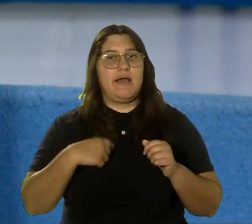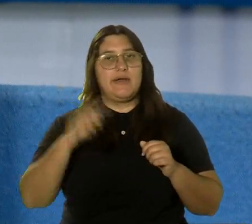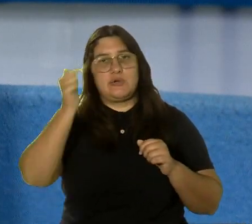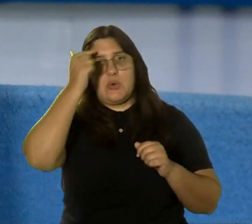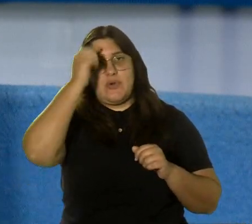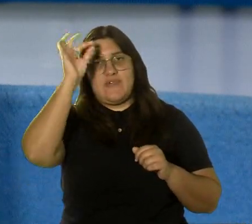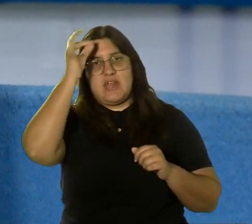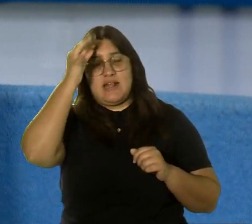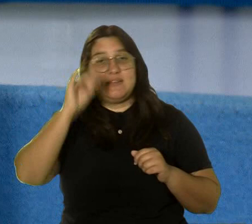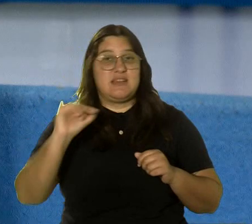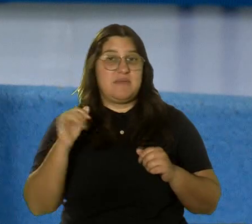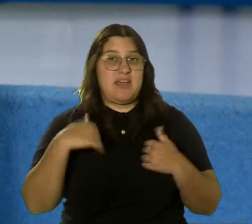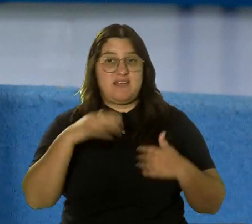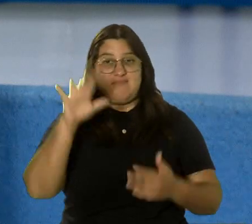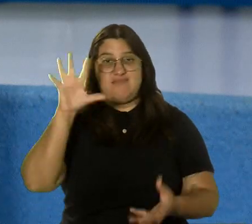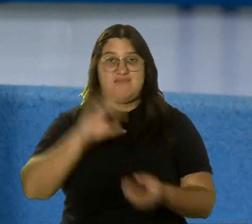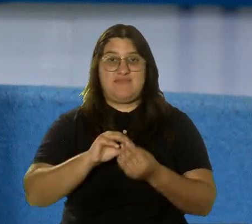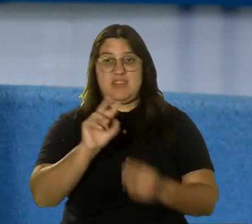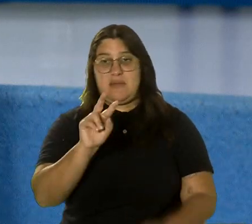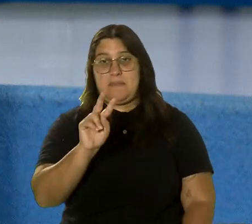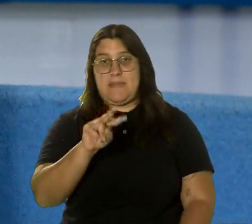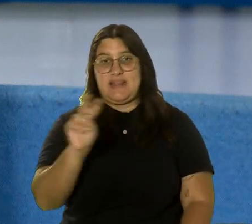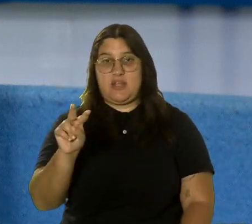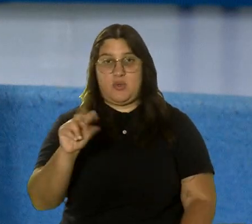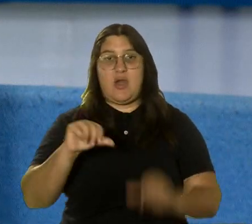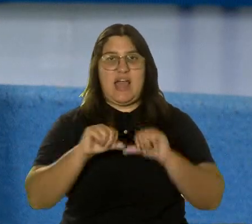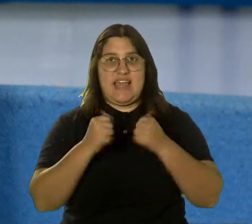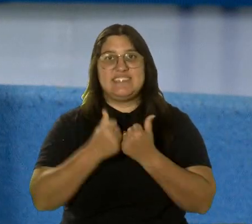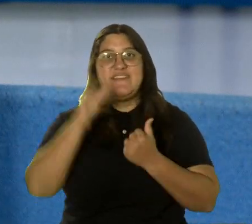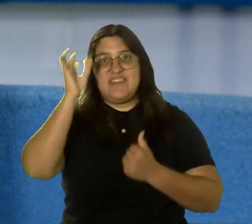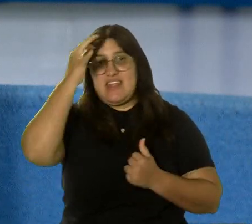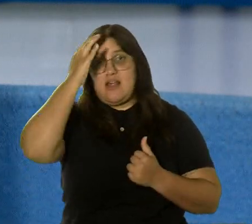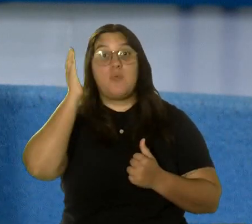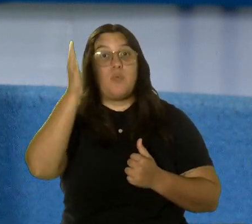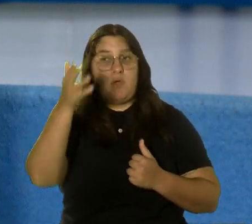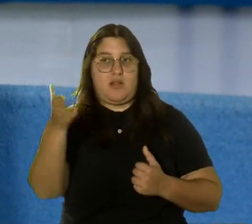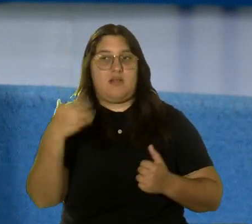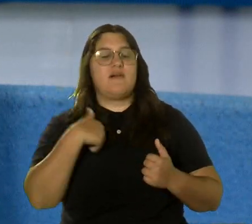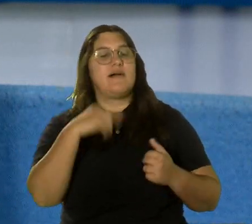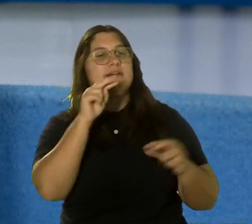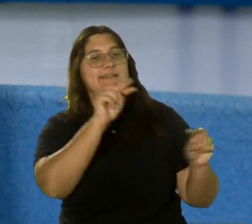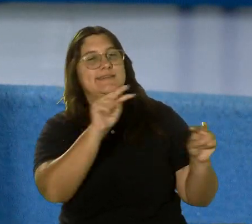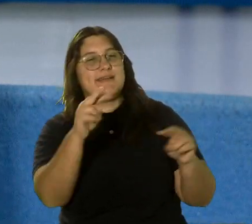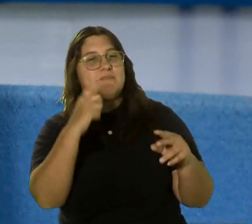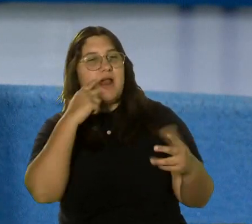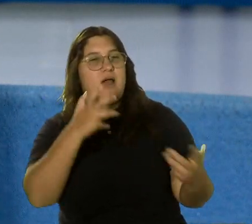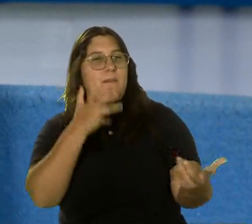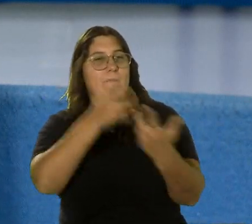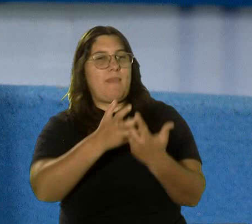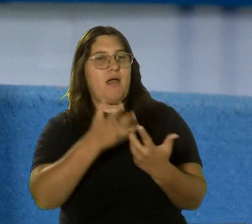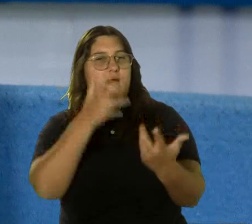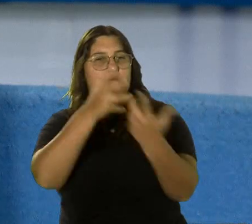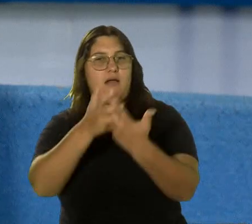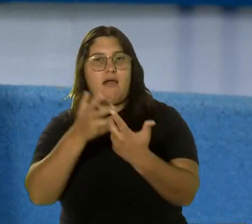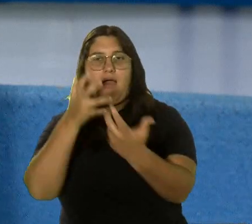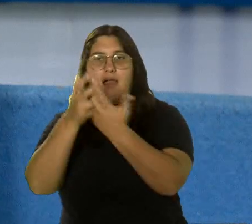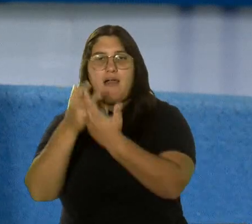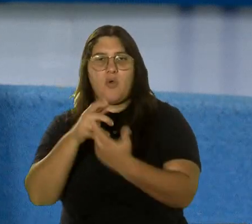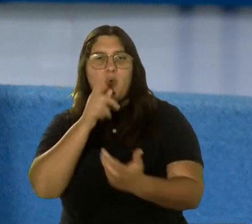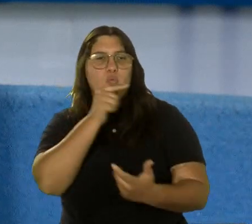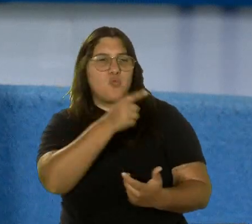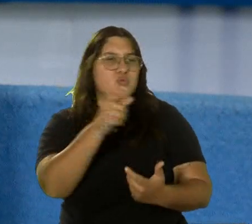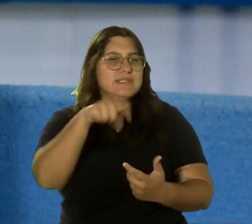van a dar citas sobre 22 agencias federales que van a tener allí compradores haciendo ese matchmaking y estableciendo, ¿verdad?, qué